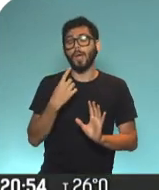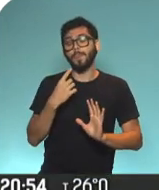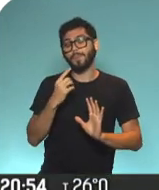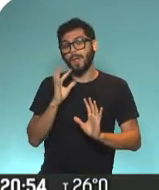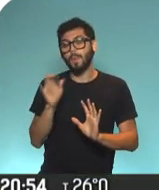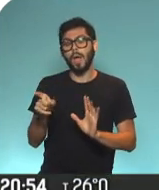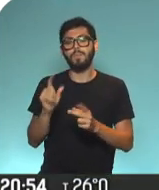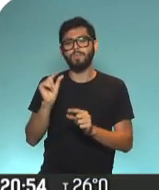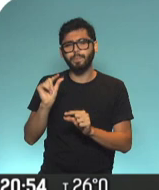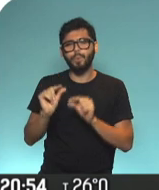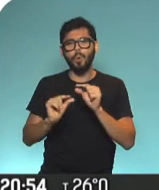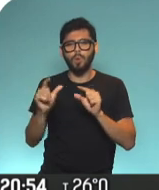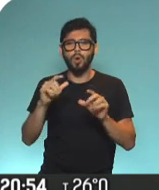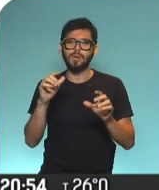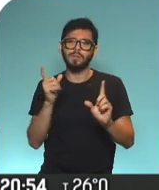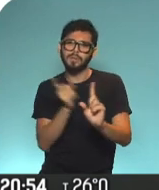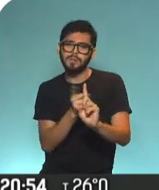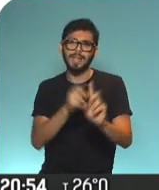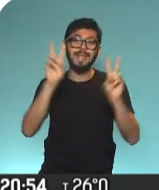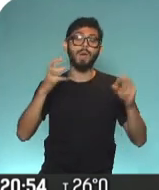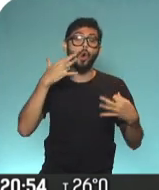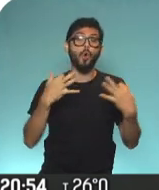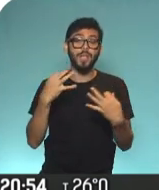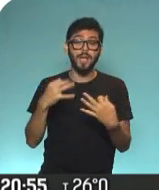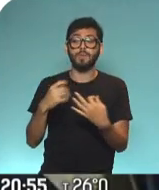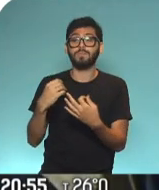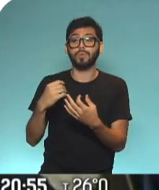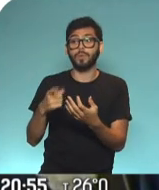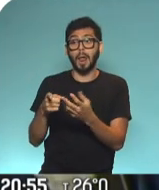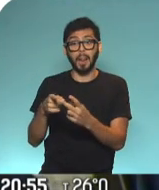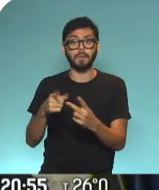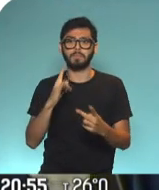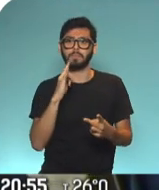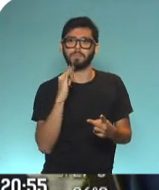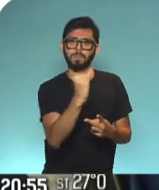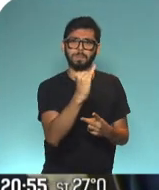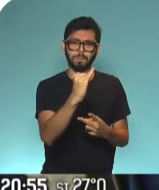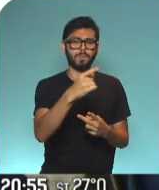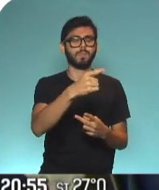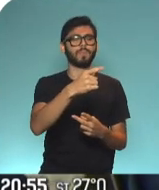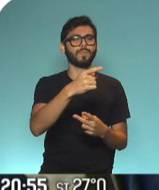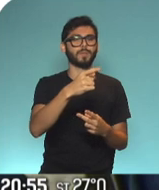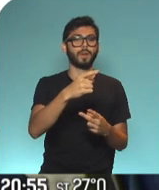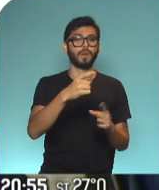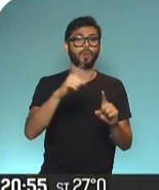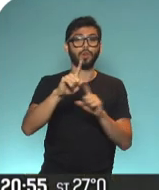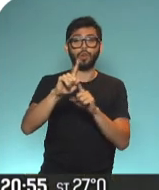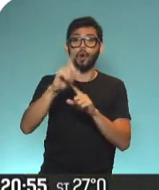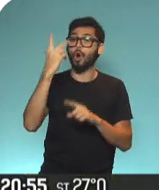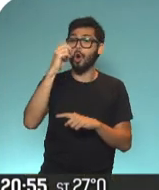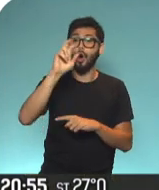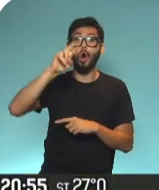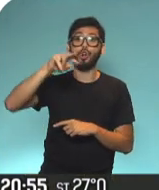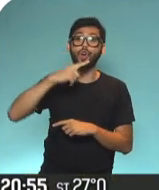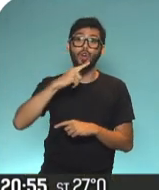empezó a meterse en la agenda judicial, siendo nada más y nada menos que uno de los denunciantes de las visitas del camarista Gustavo Hornos